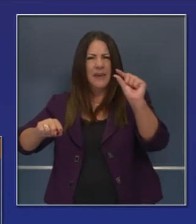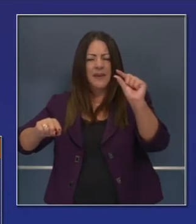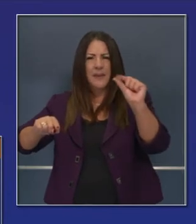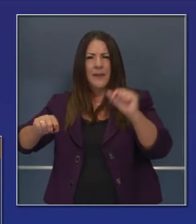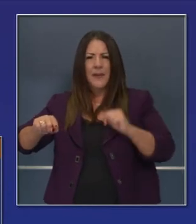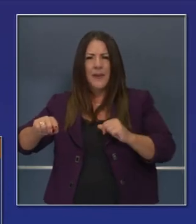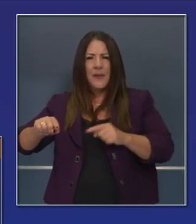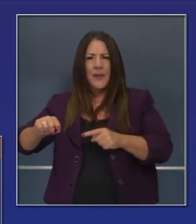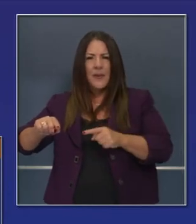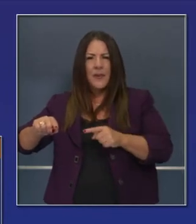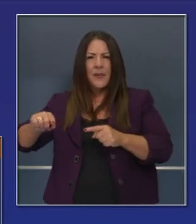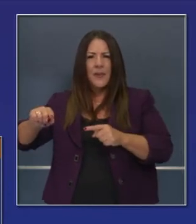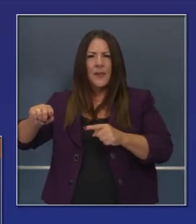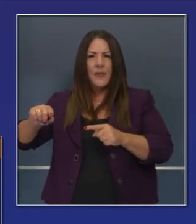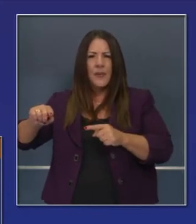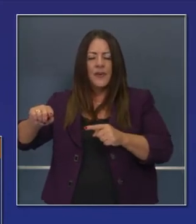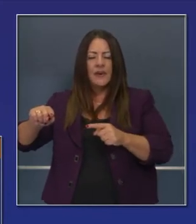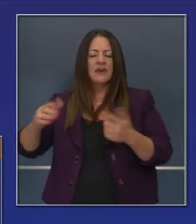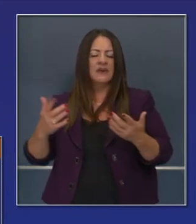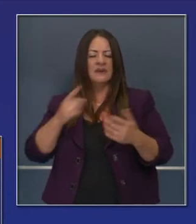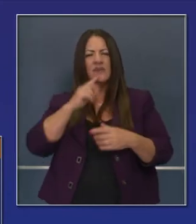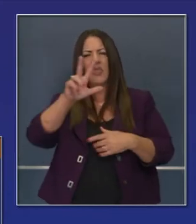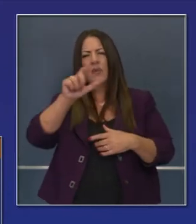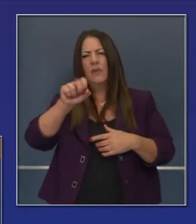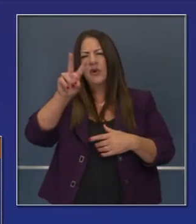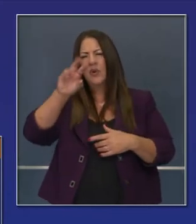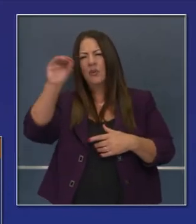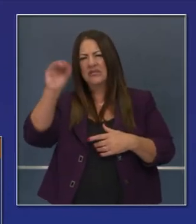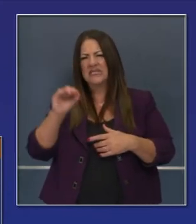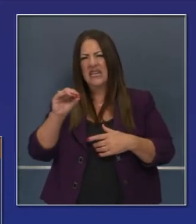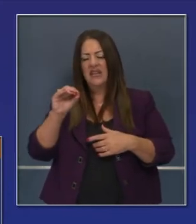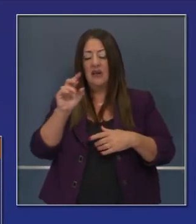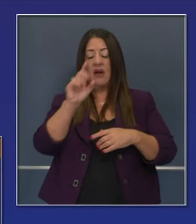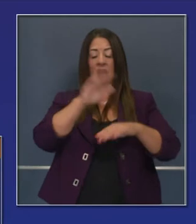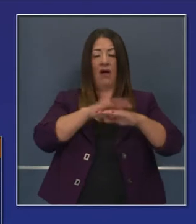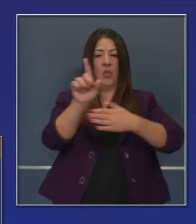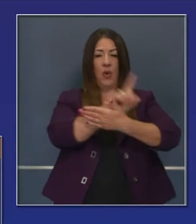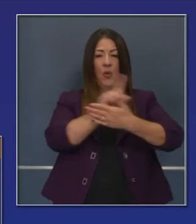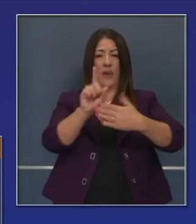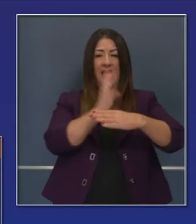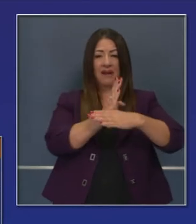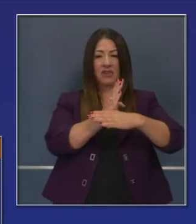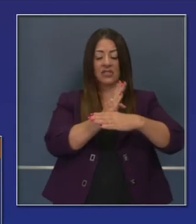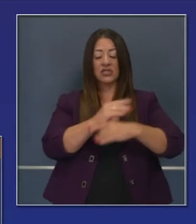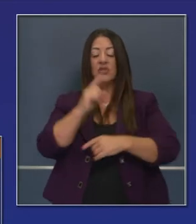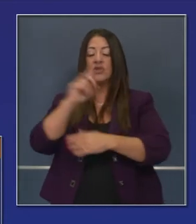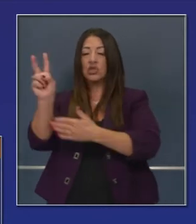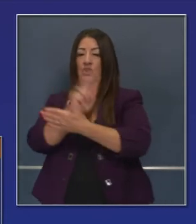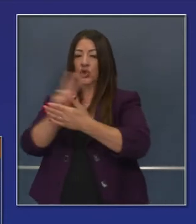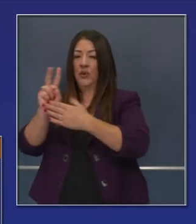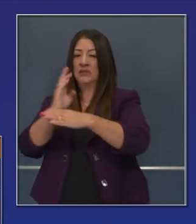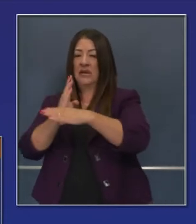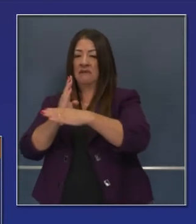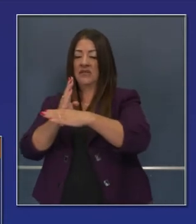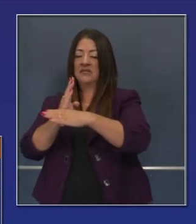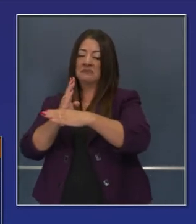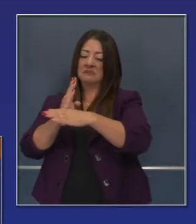un poquito, pero todavía abajo de 3%. Está a 2.3% en el promedio de 7 días. Así que 14 días,